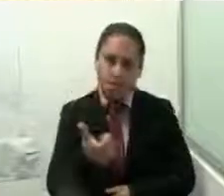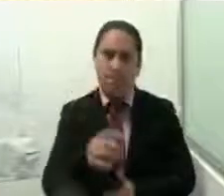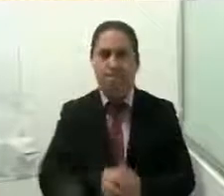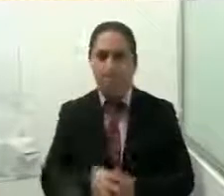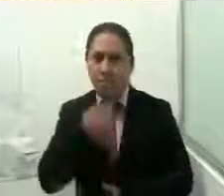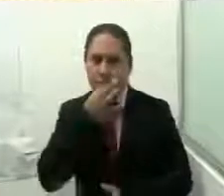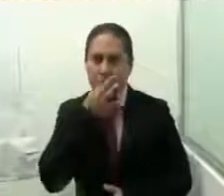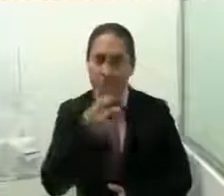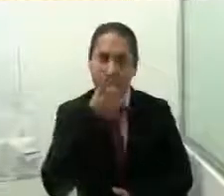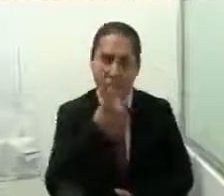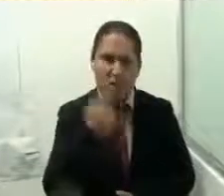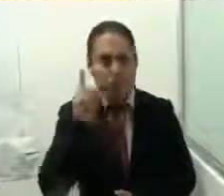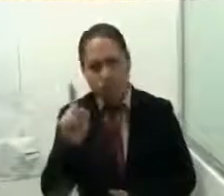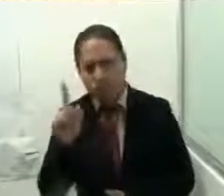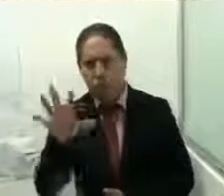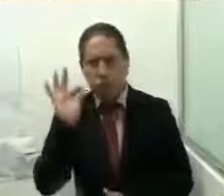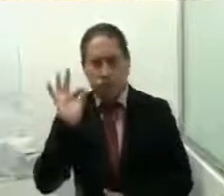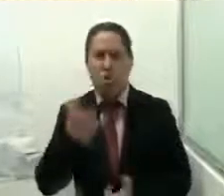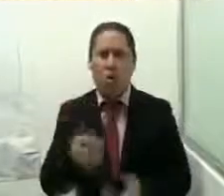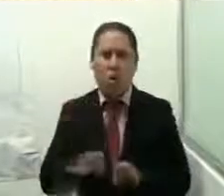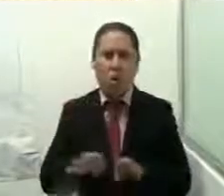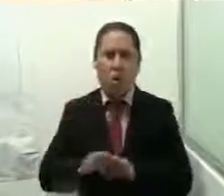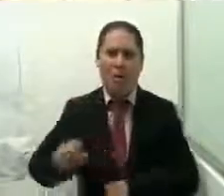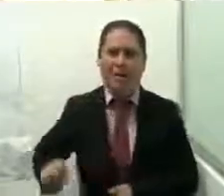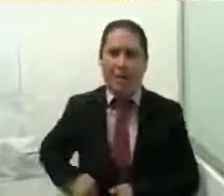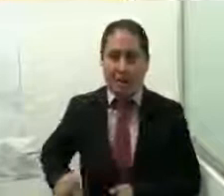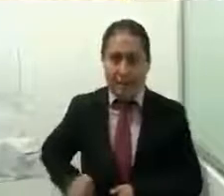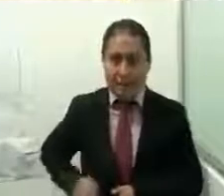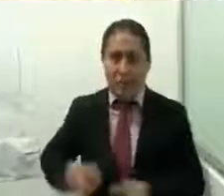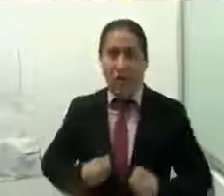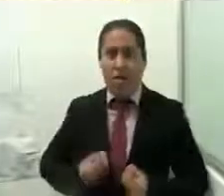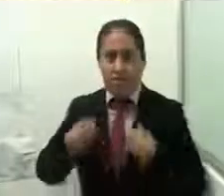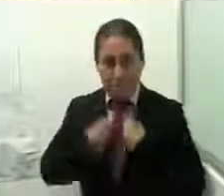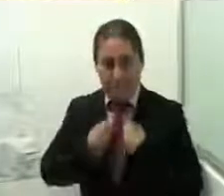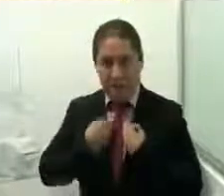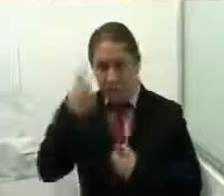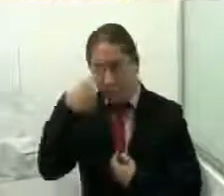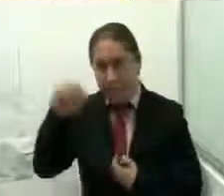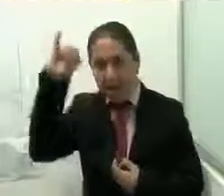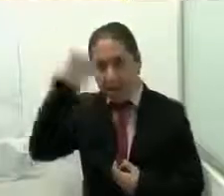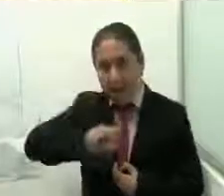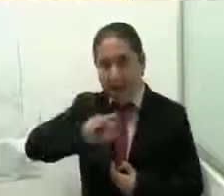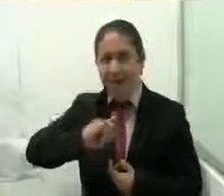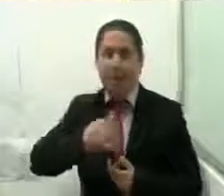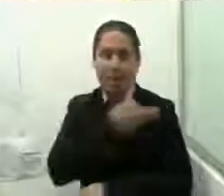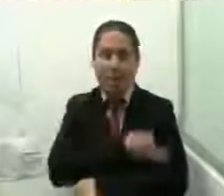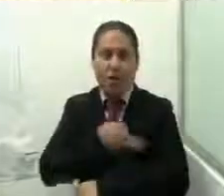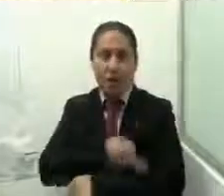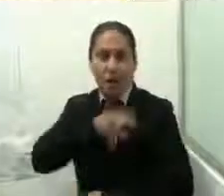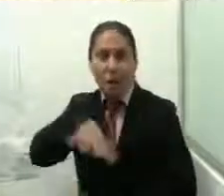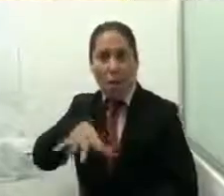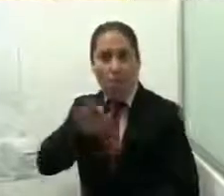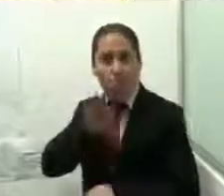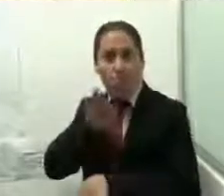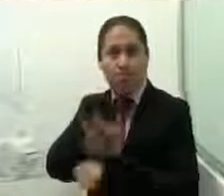proyectos, contamos con el seguro de vida para jefas de familia que busca proteger a